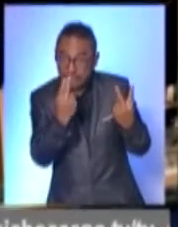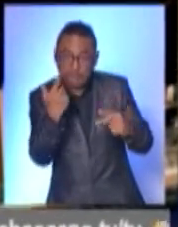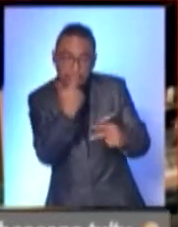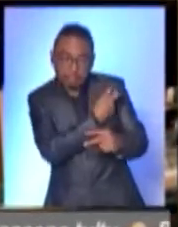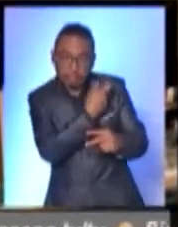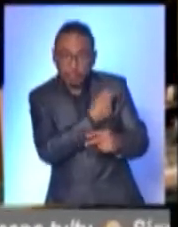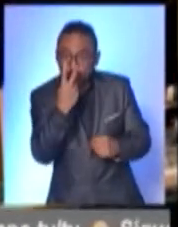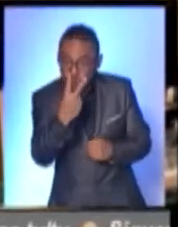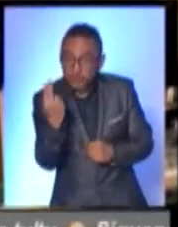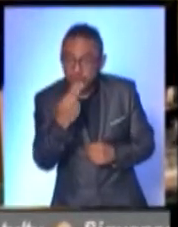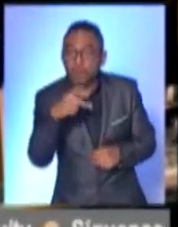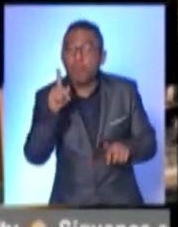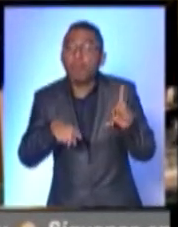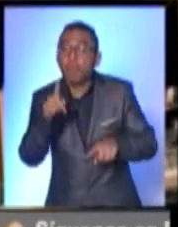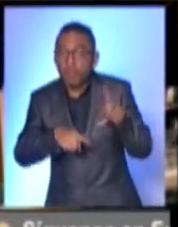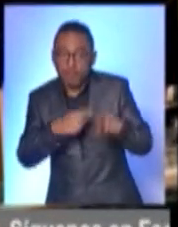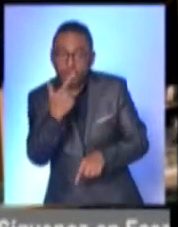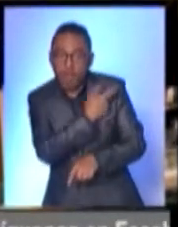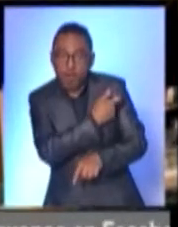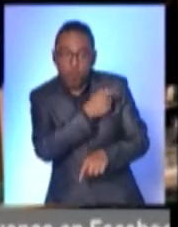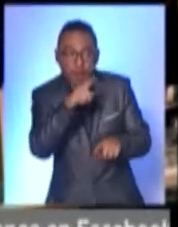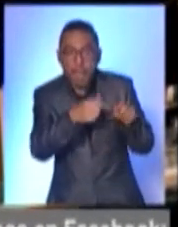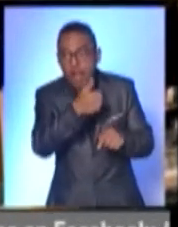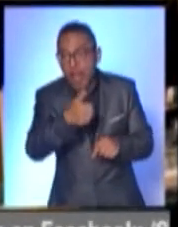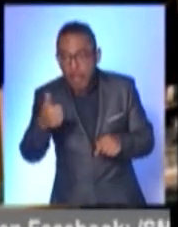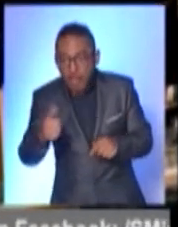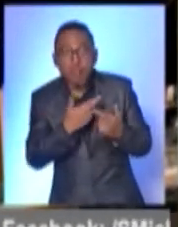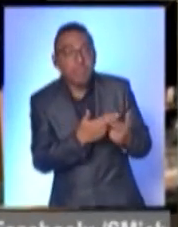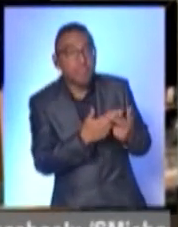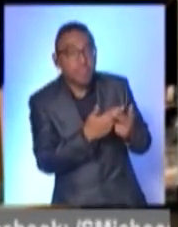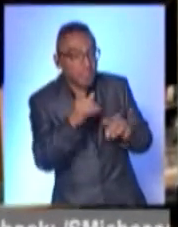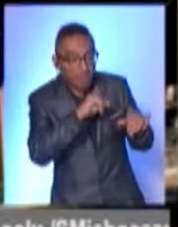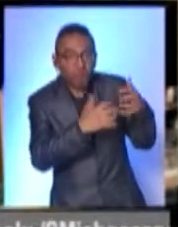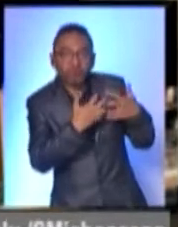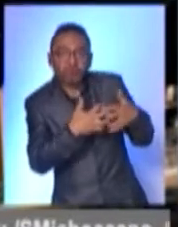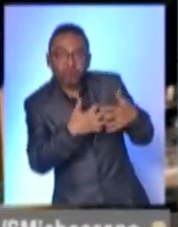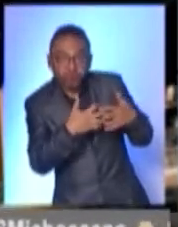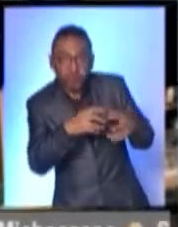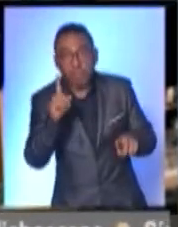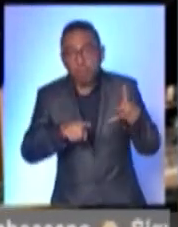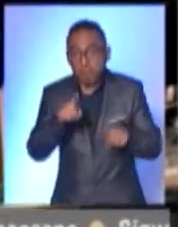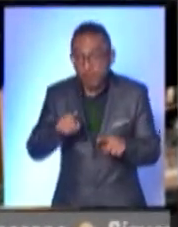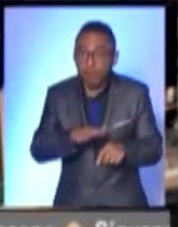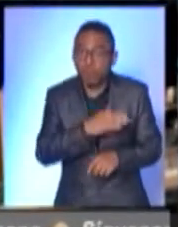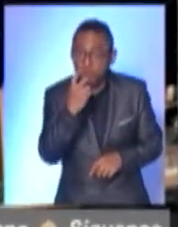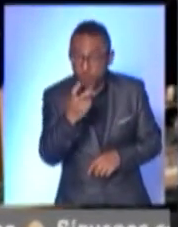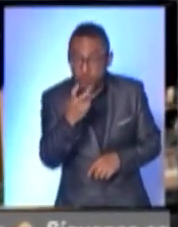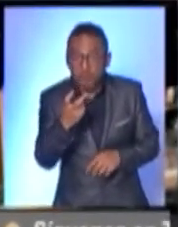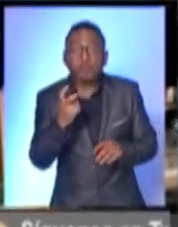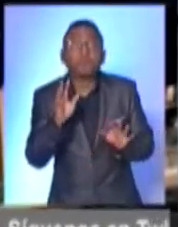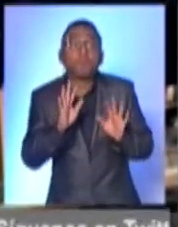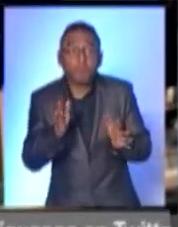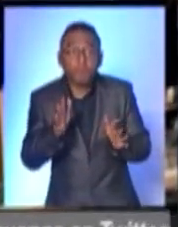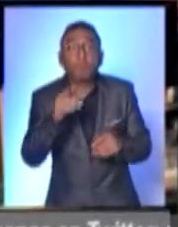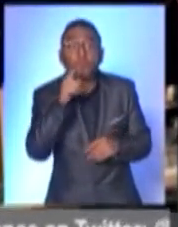depende de la distribución de las vacunas, de la producción de vacunas. Por eso, cuando tú tomas una decisión, cuando es una